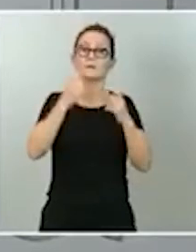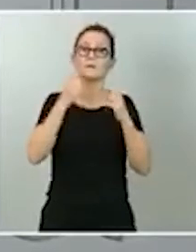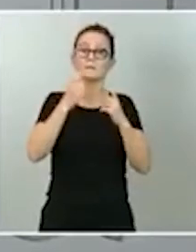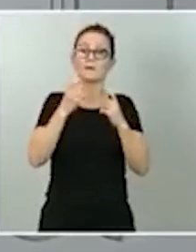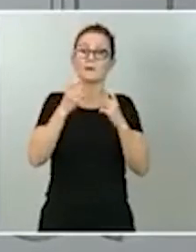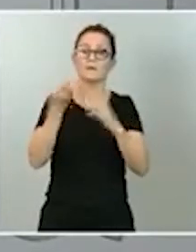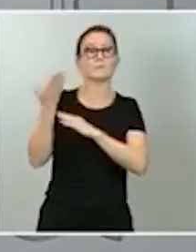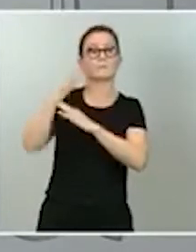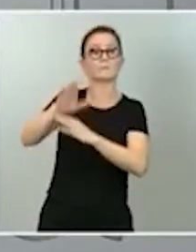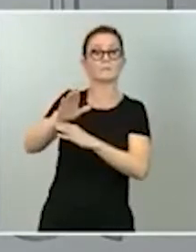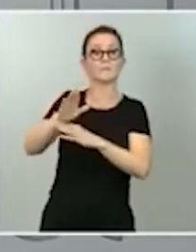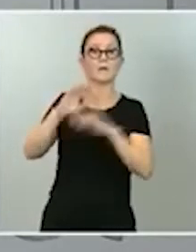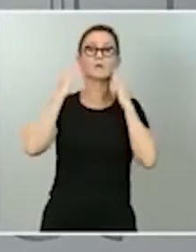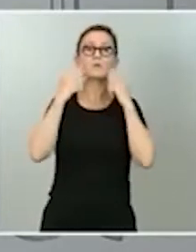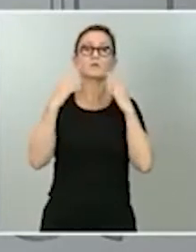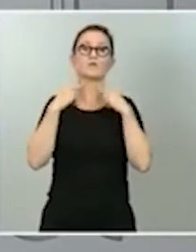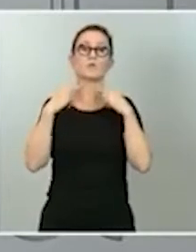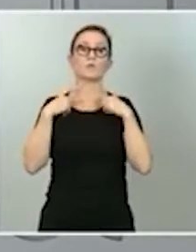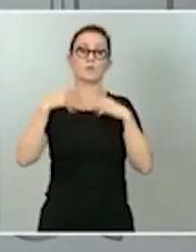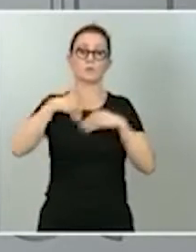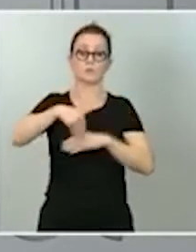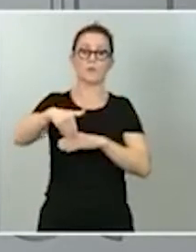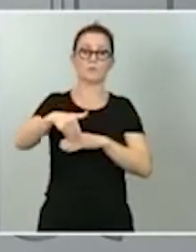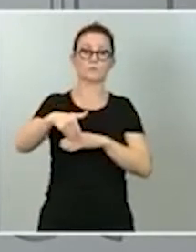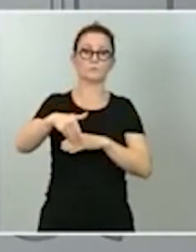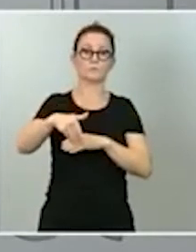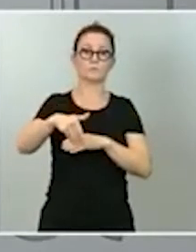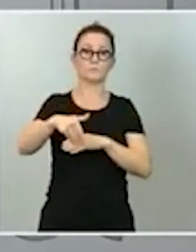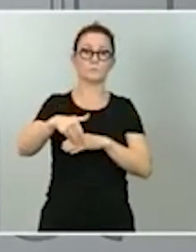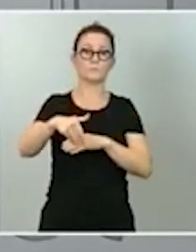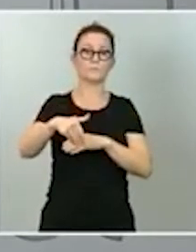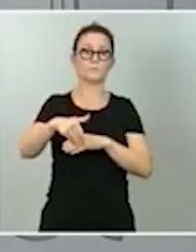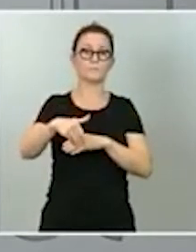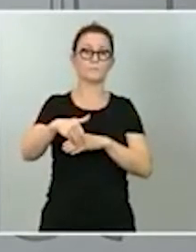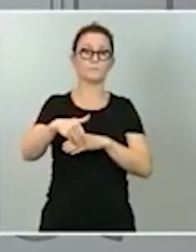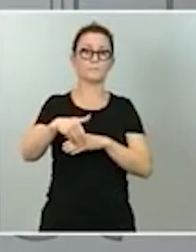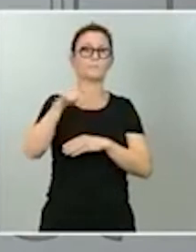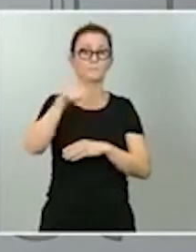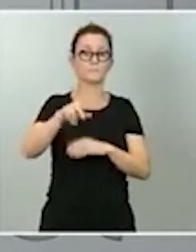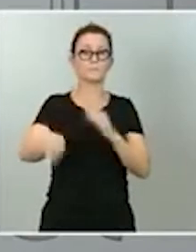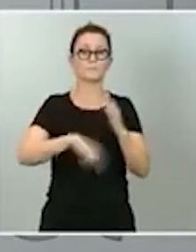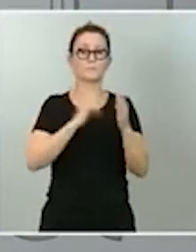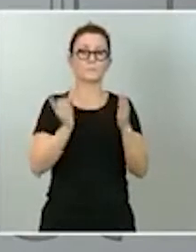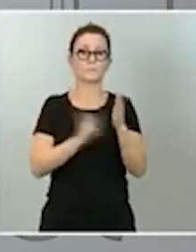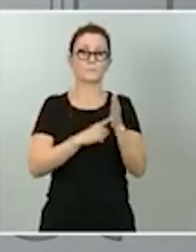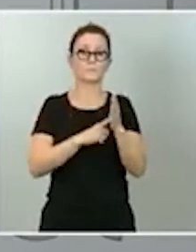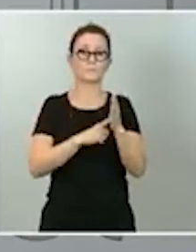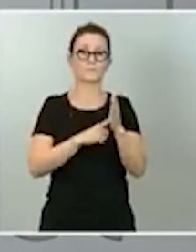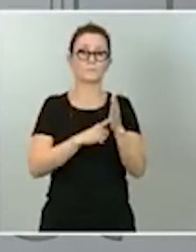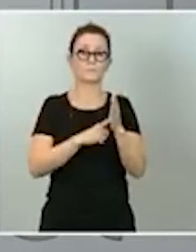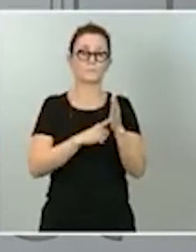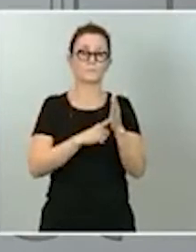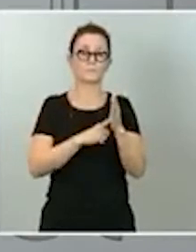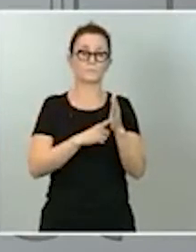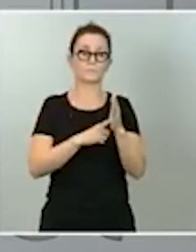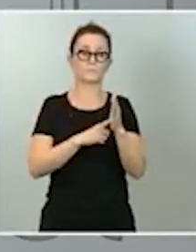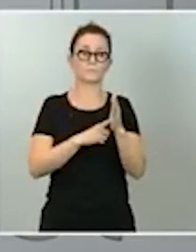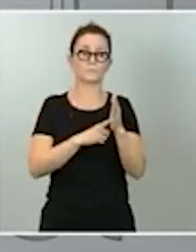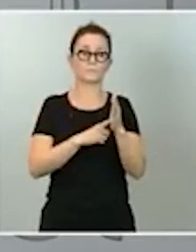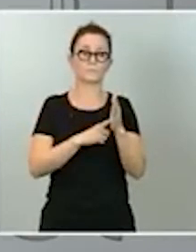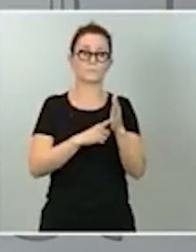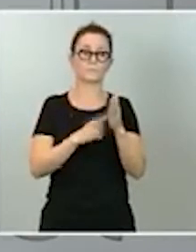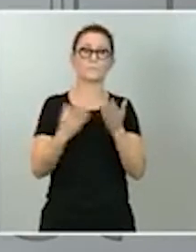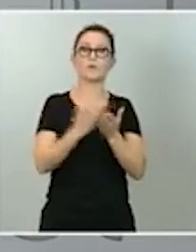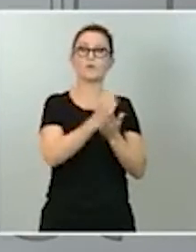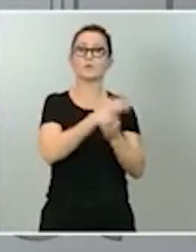posible, una vez de una amplia audiencia que ha tenido esta ley por todos los entornos, incluido el Banco Central